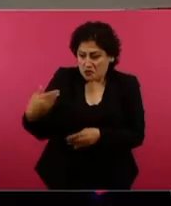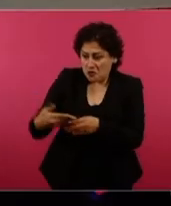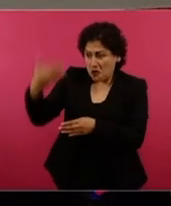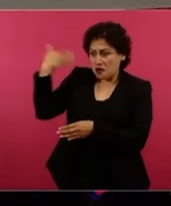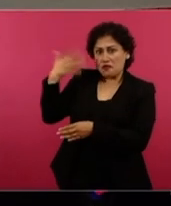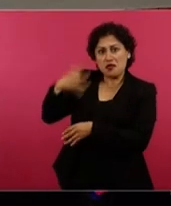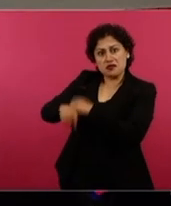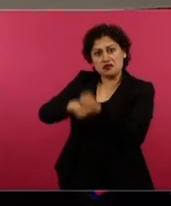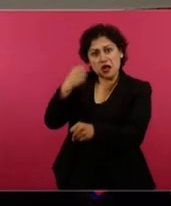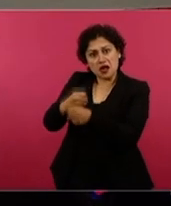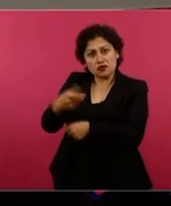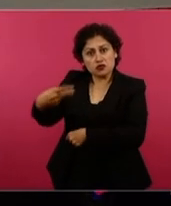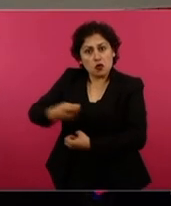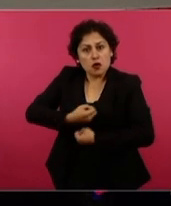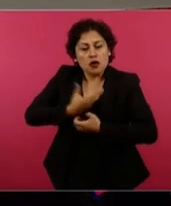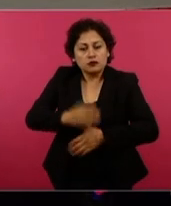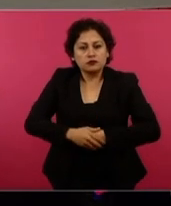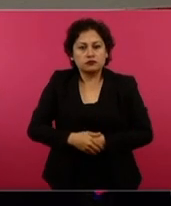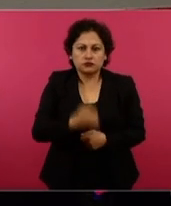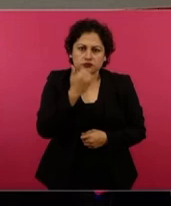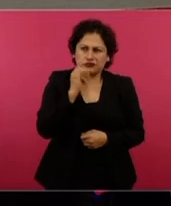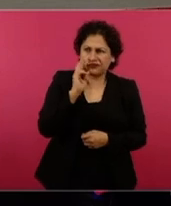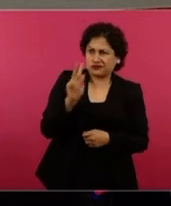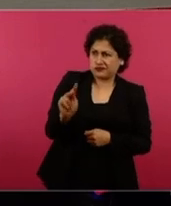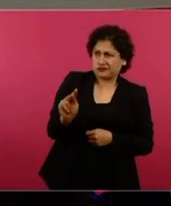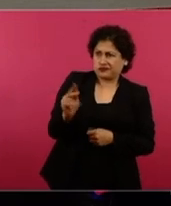tratados. Si me lo preguntan, es patético.